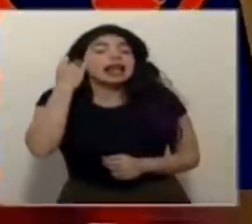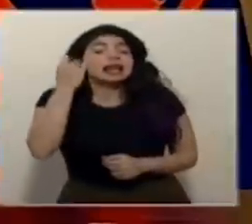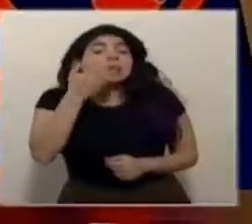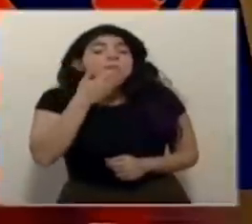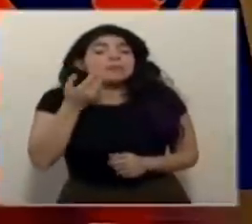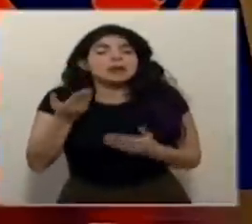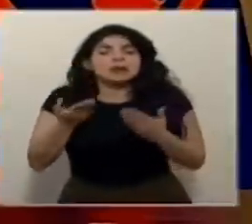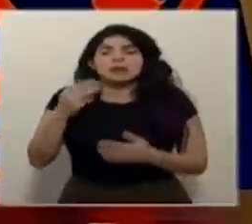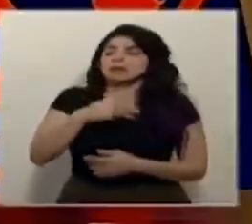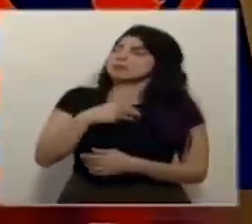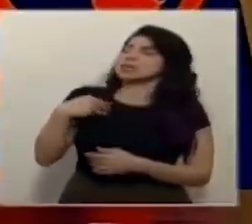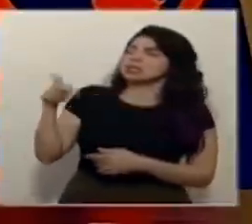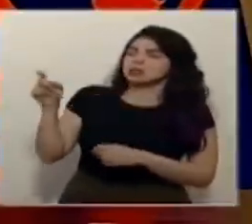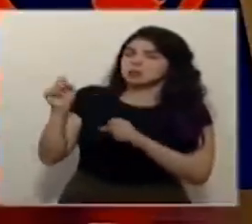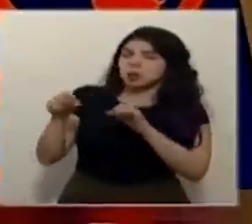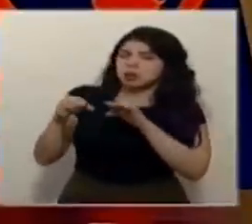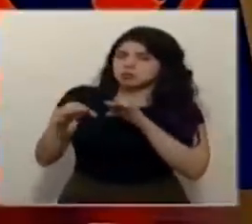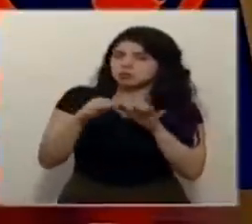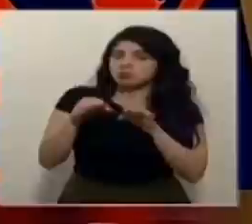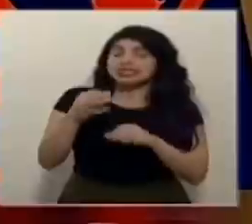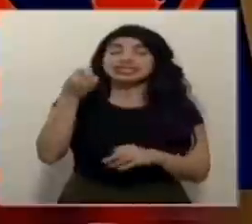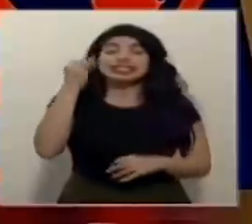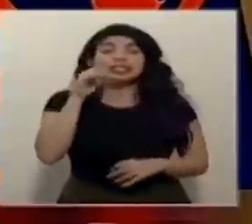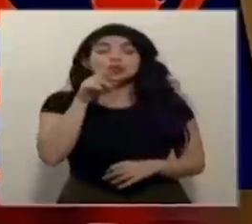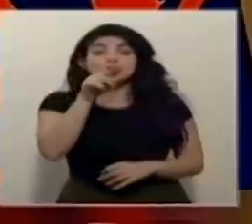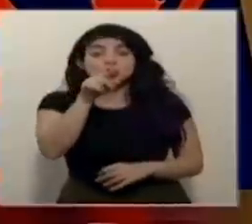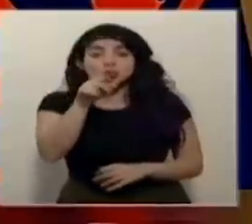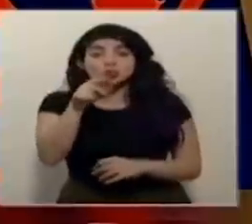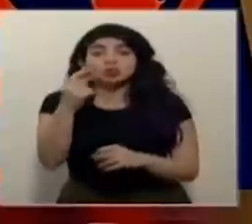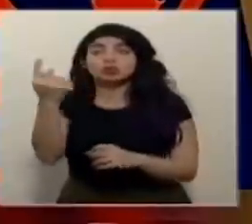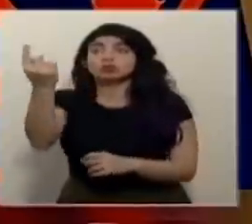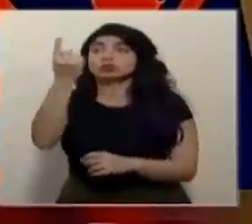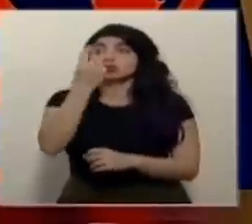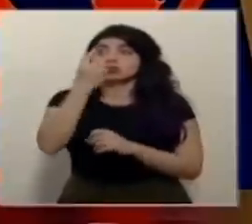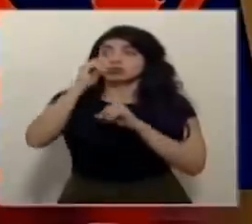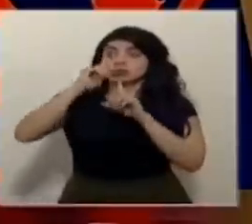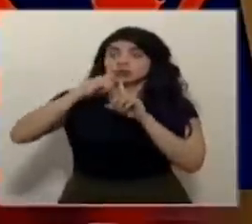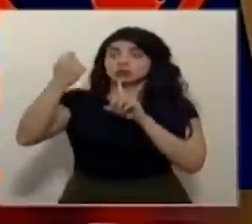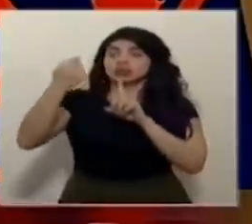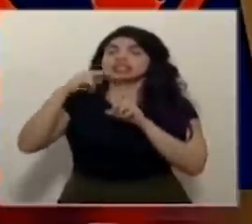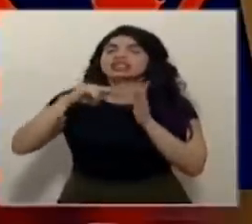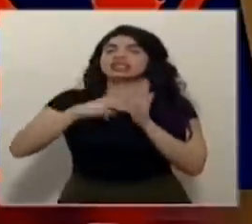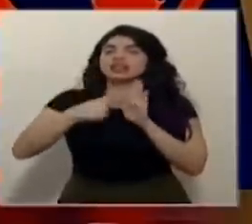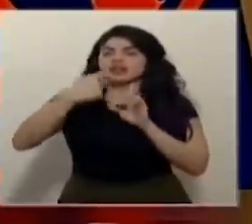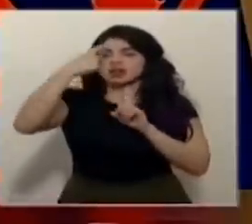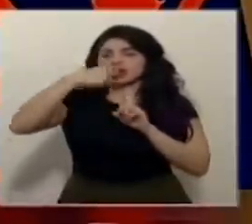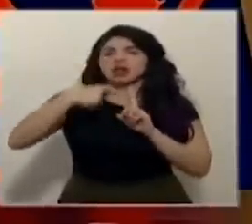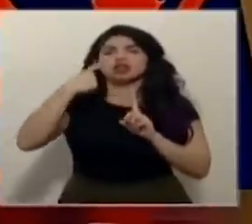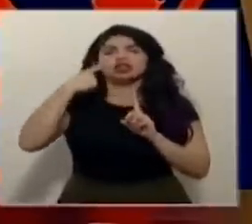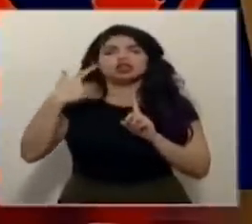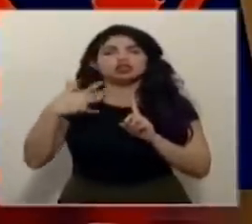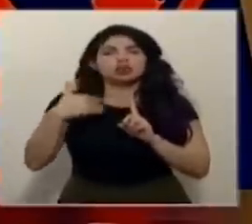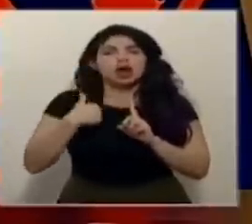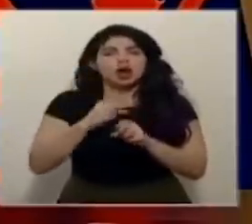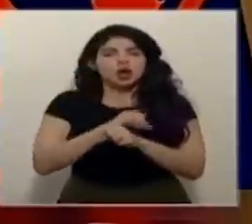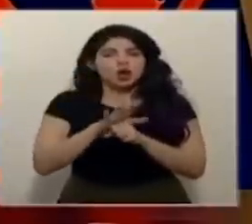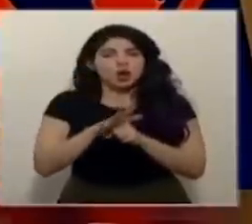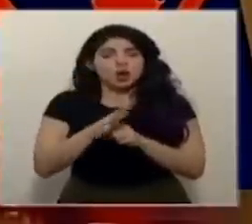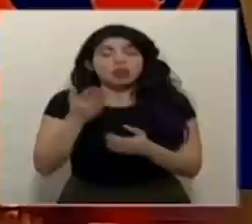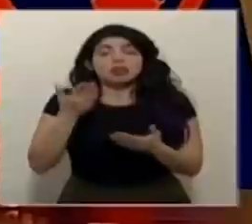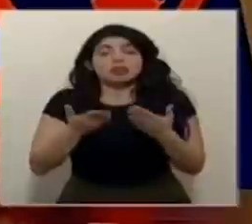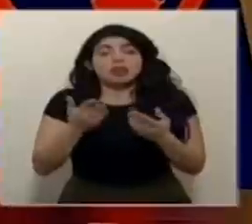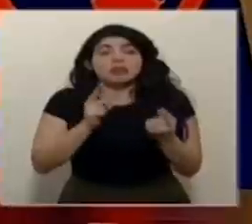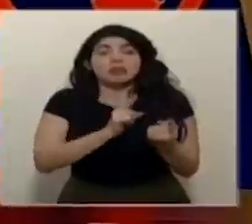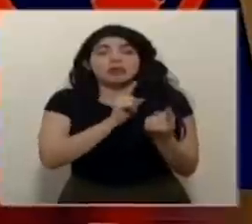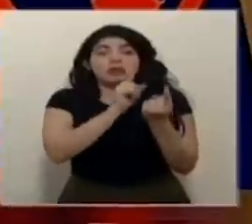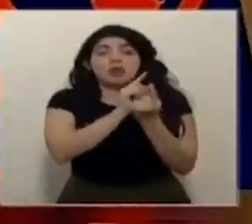aquí el señor ministro pueda ampliar si a usted le hacen una prueba de COVID es porque usted es sospechoso de padecer COVID ya sea porque tuvo algún